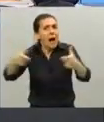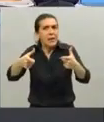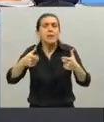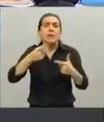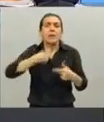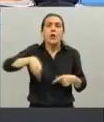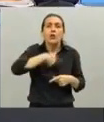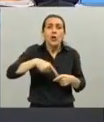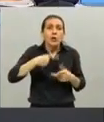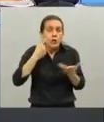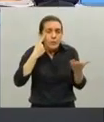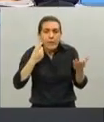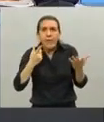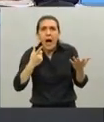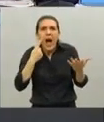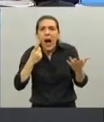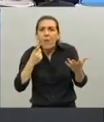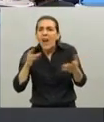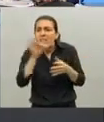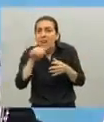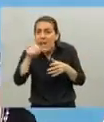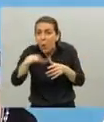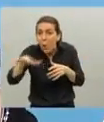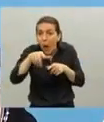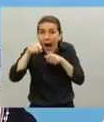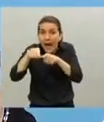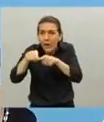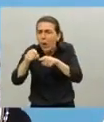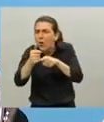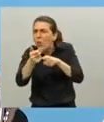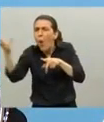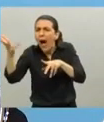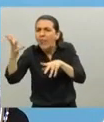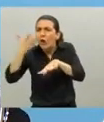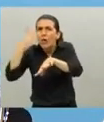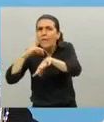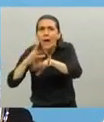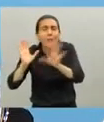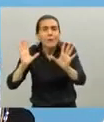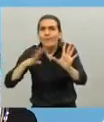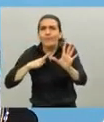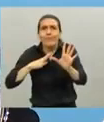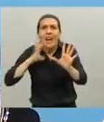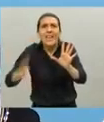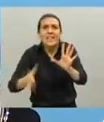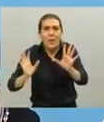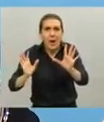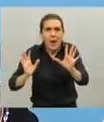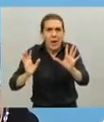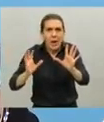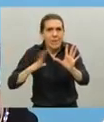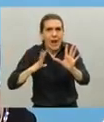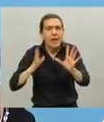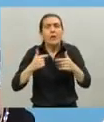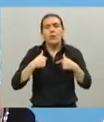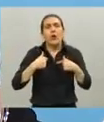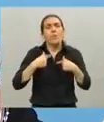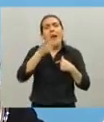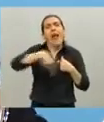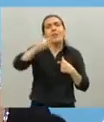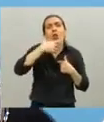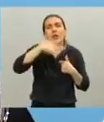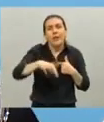que está el virus, no sabemos a cuántos ha infectado. Medio en broma, medio en serio, para que todos me entiendan, yo digo siempre lo mismo.